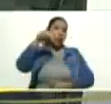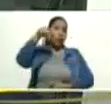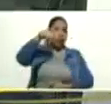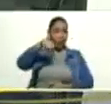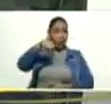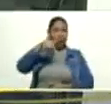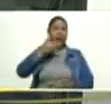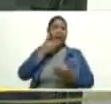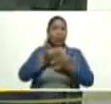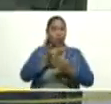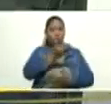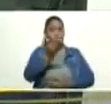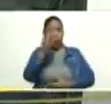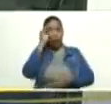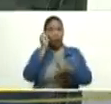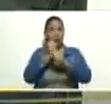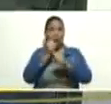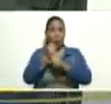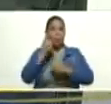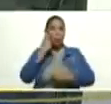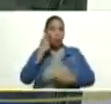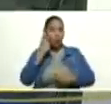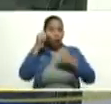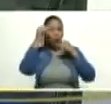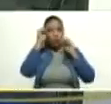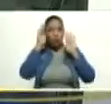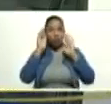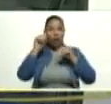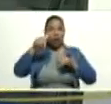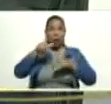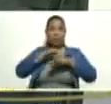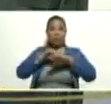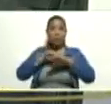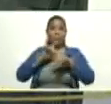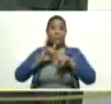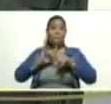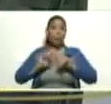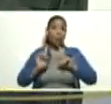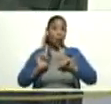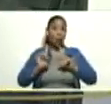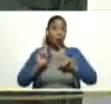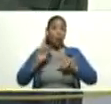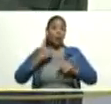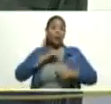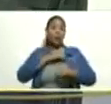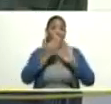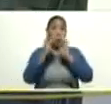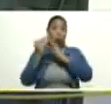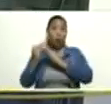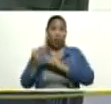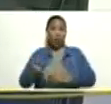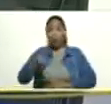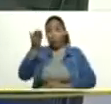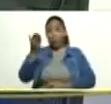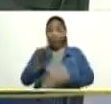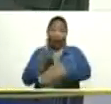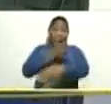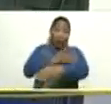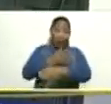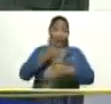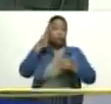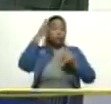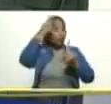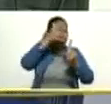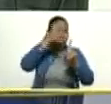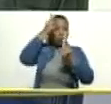de verdad en gestión de riesgo de nuestro ministerio. Pero la preparación de nuestra comunidad ha sido importante. No solamente